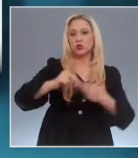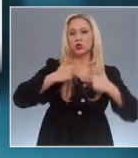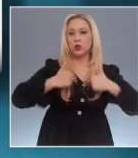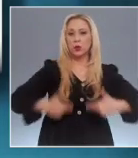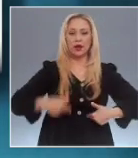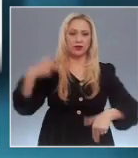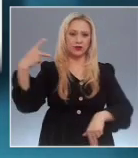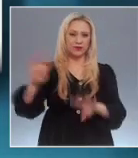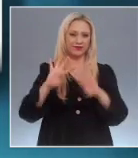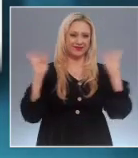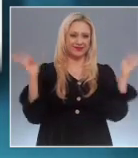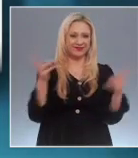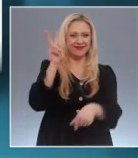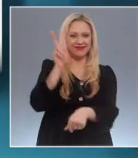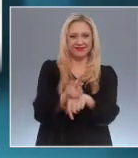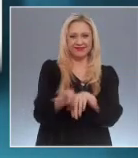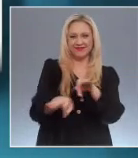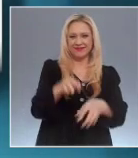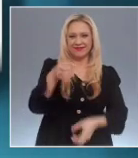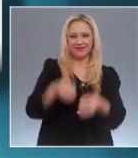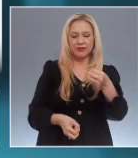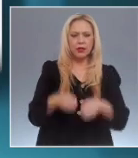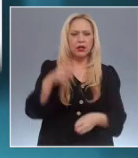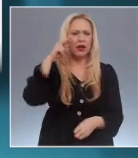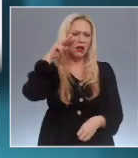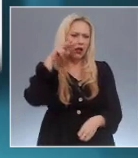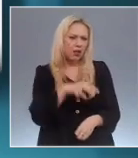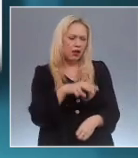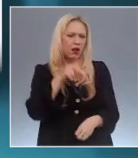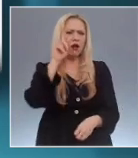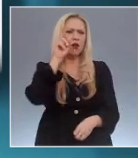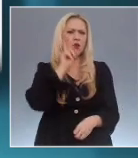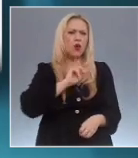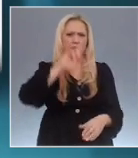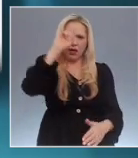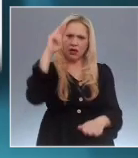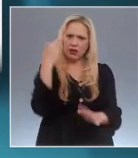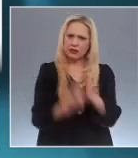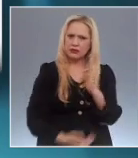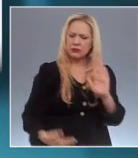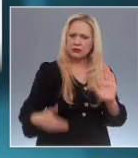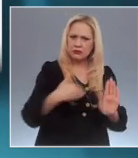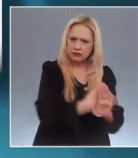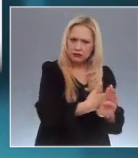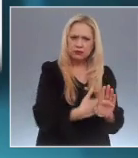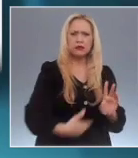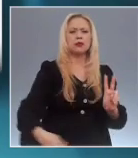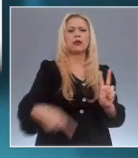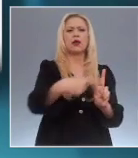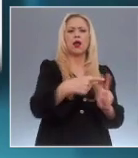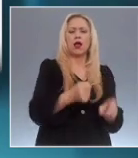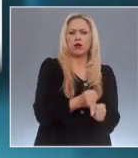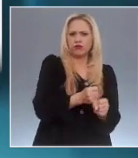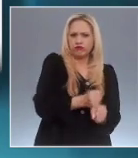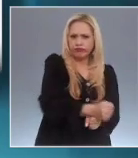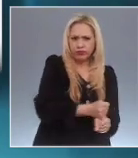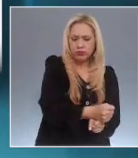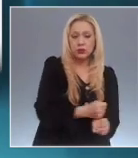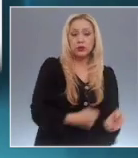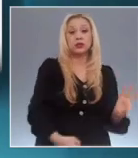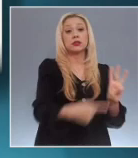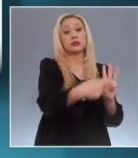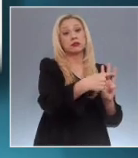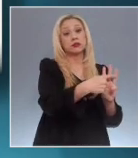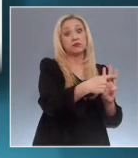género y tortura y ahora atienden asuntos que tienen que ver con desaparición forzada y trata de personas. Agregó que en